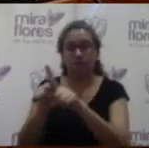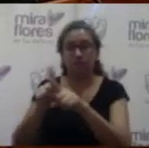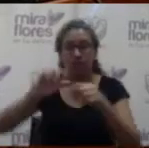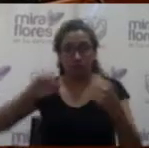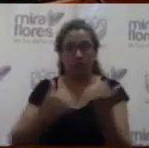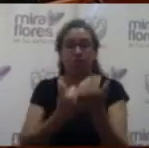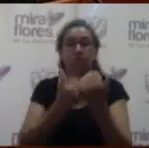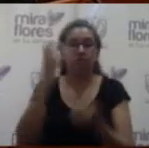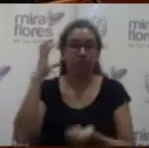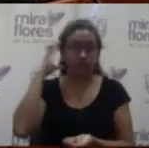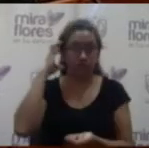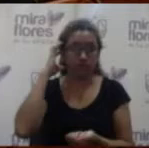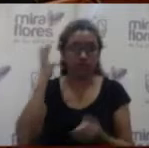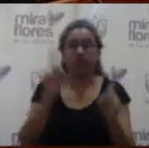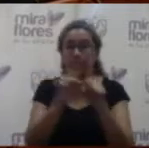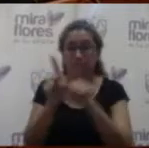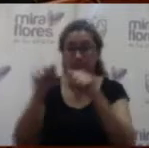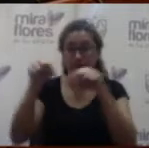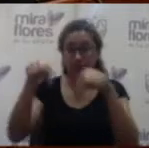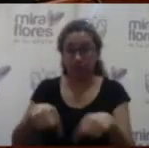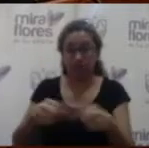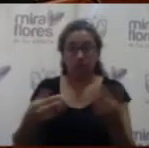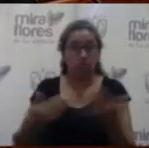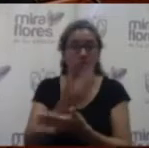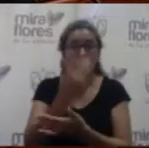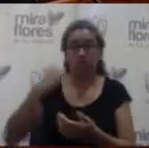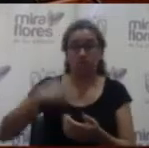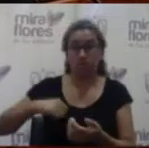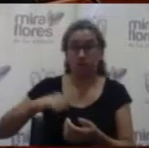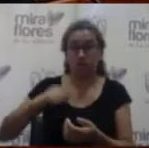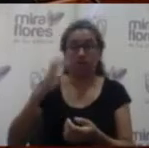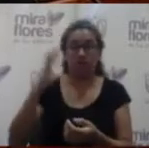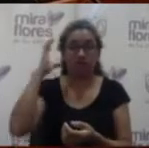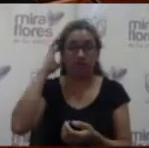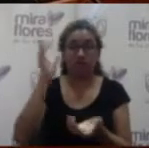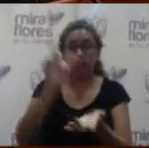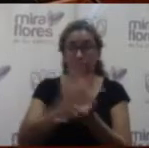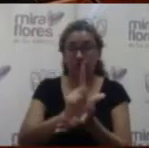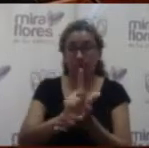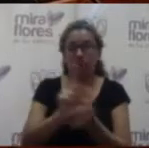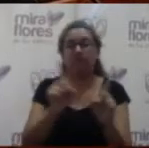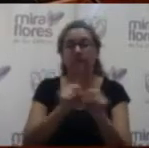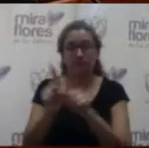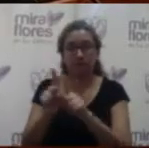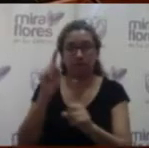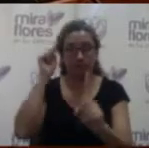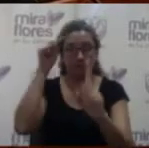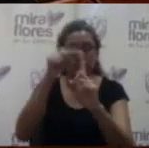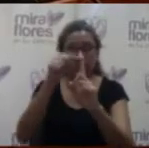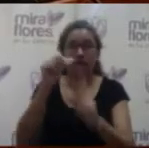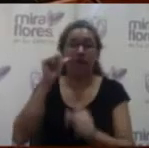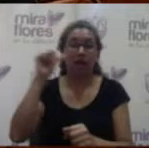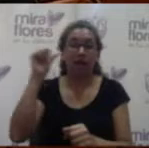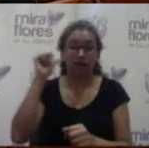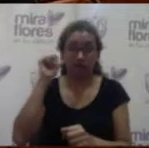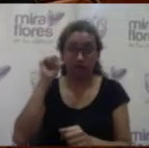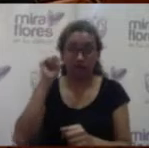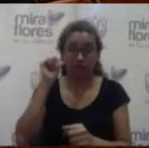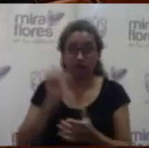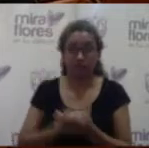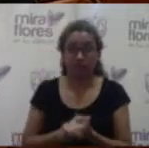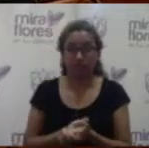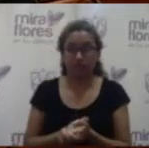y que la nueva gestión de acá, de Miraflores, tenga el éxito que hemos tenido. Ayer hemos tenido una transferencia o